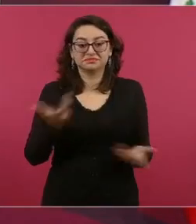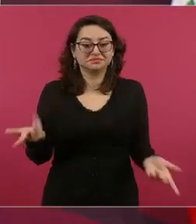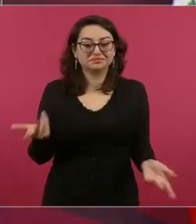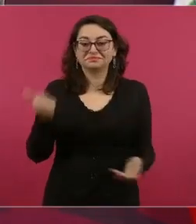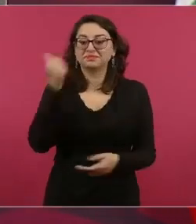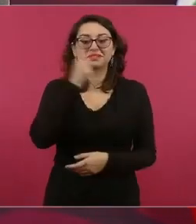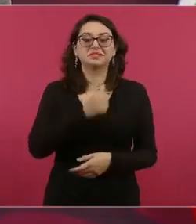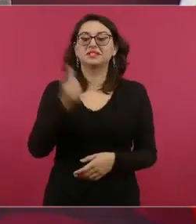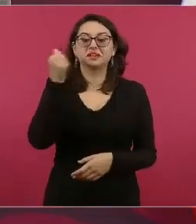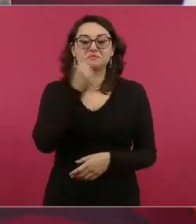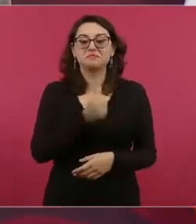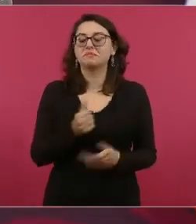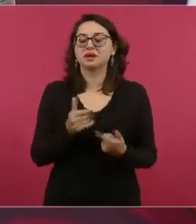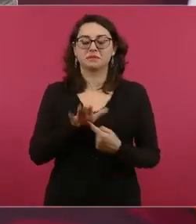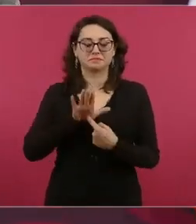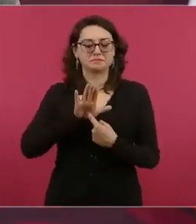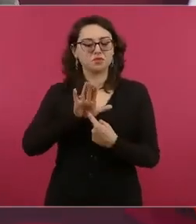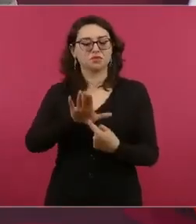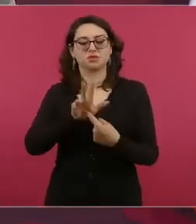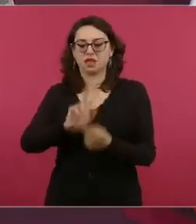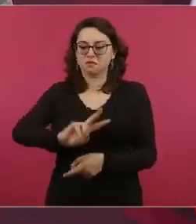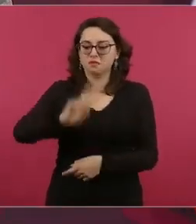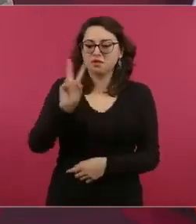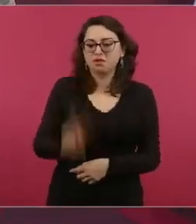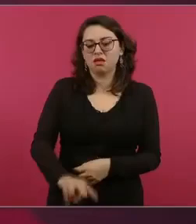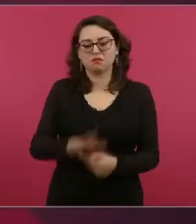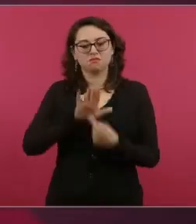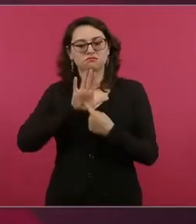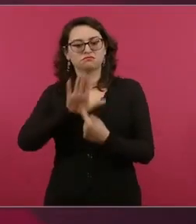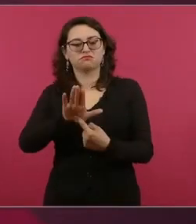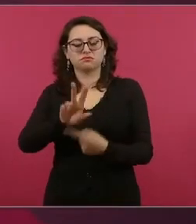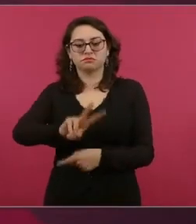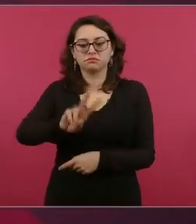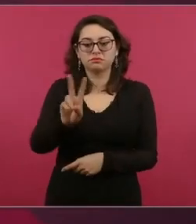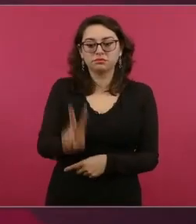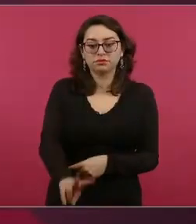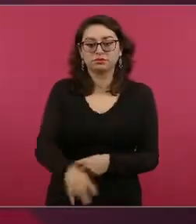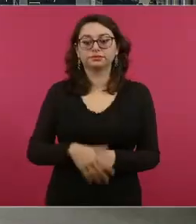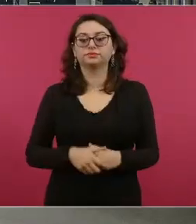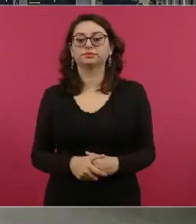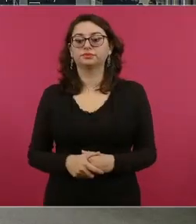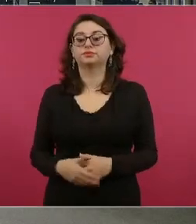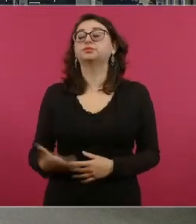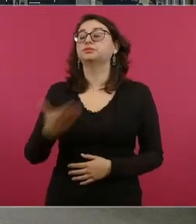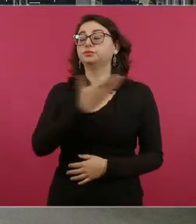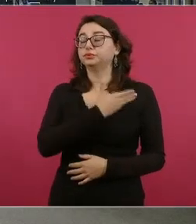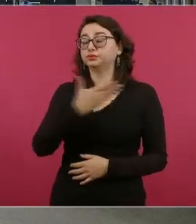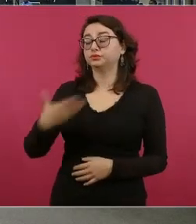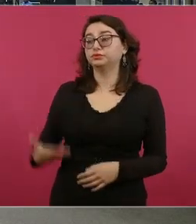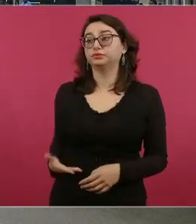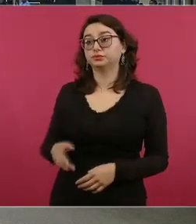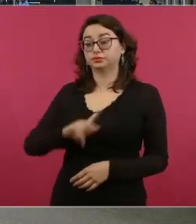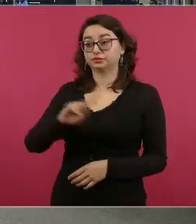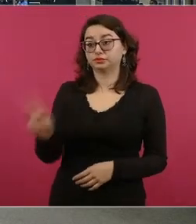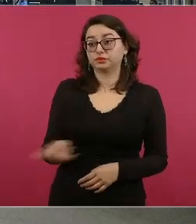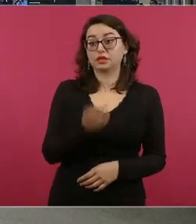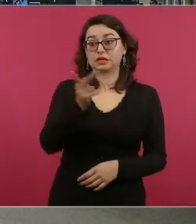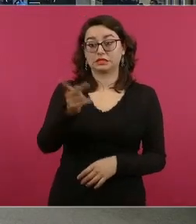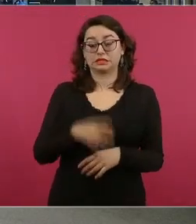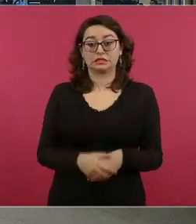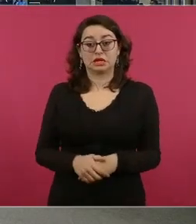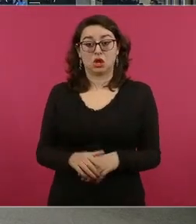verdad, siempre se abre paso la verdad. Presidente, y detrás de esto, no creo que esté la ultraderecha,